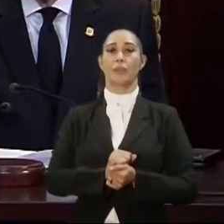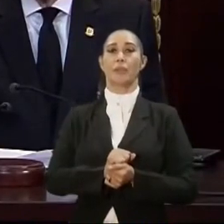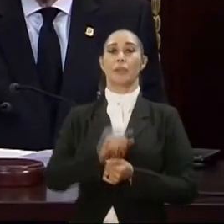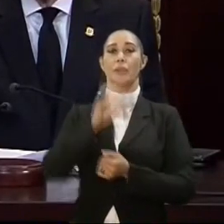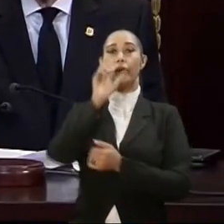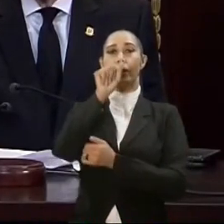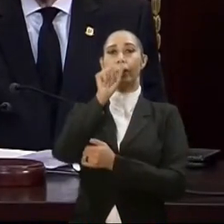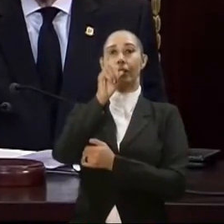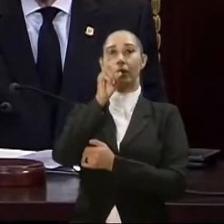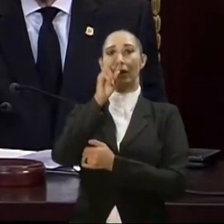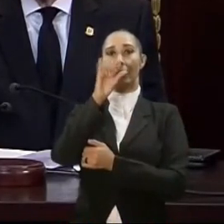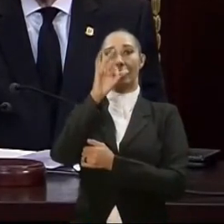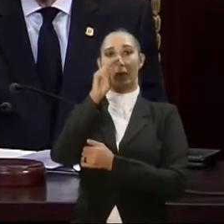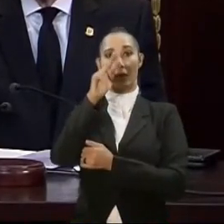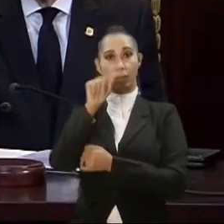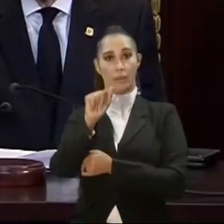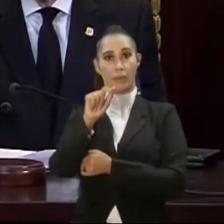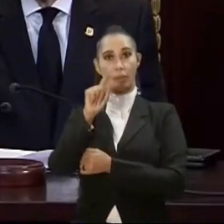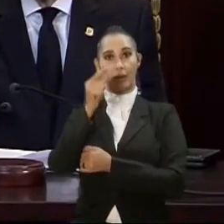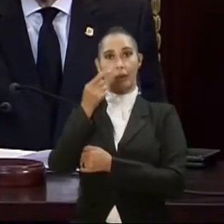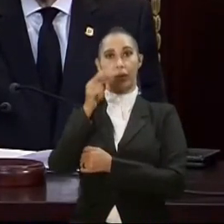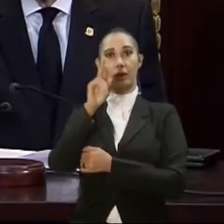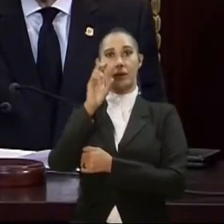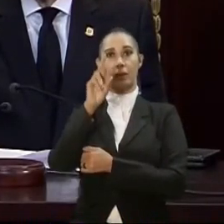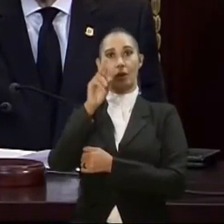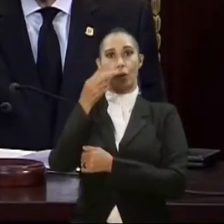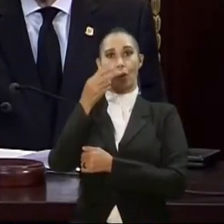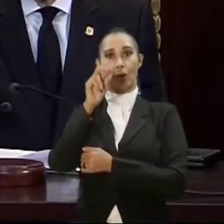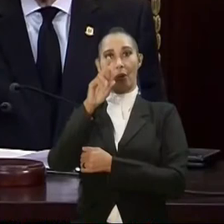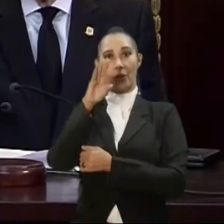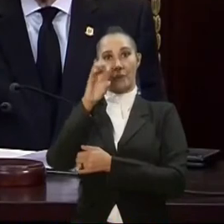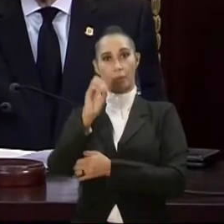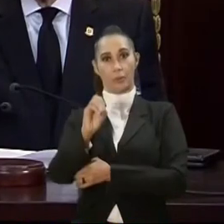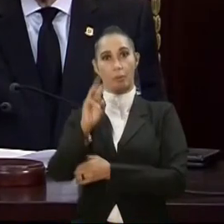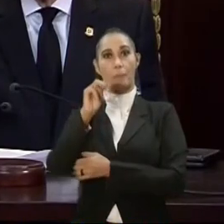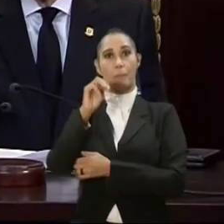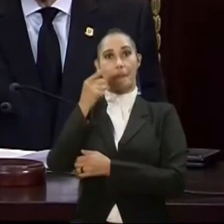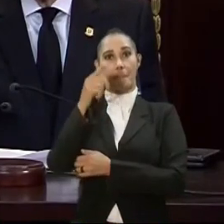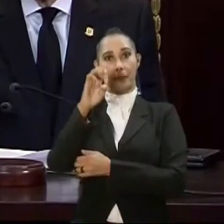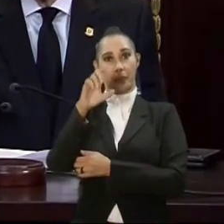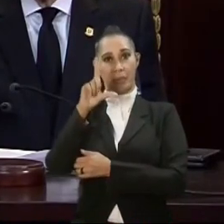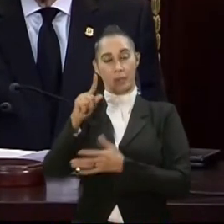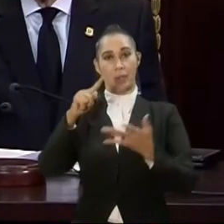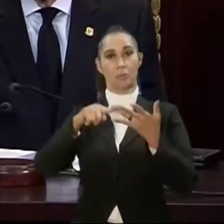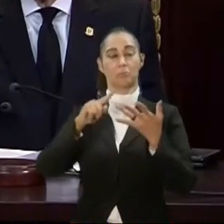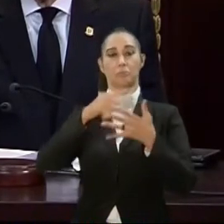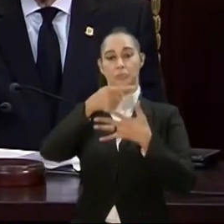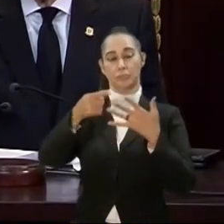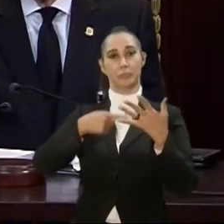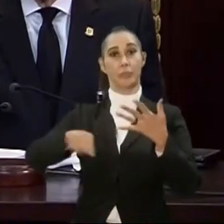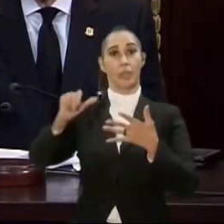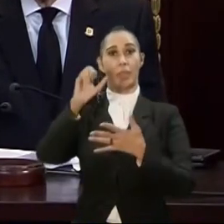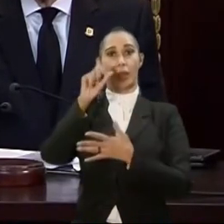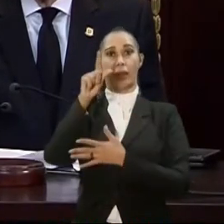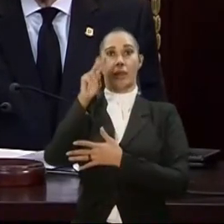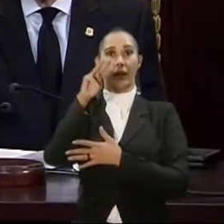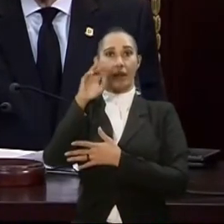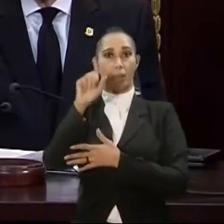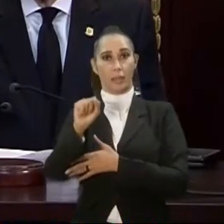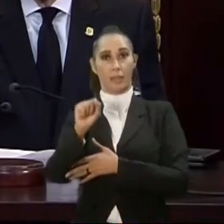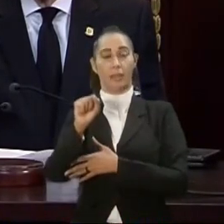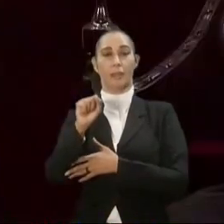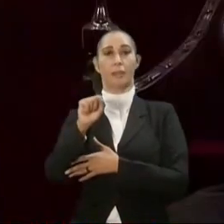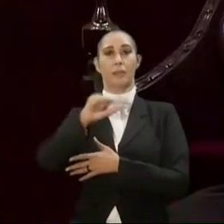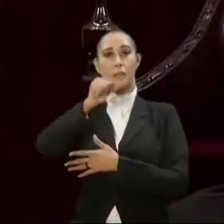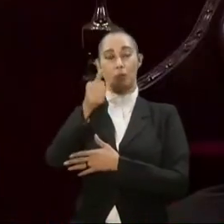Adriana Zambén, Gregorio Montero, Eladio Uribe, Miguel Escala, Radamés García, Elena Villella de Paliza y